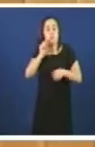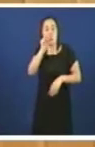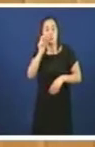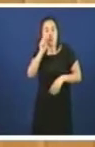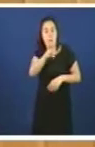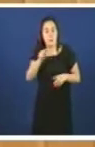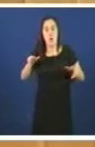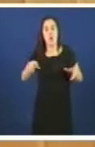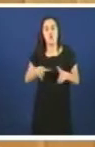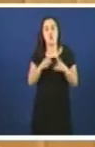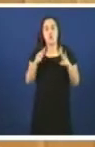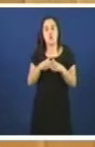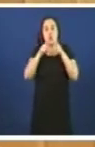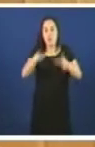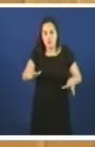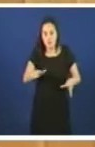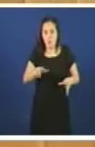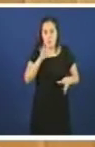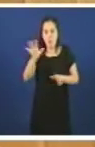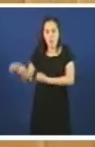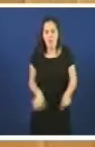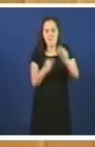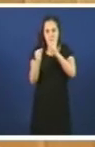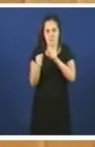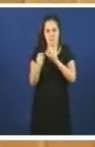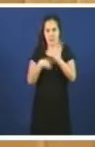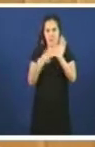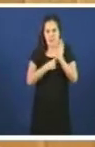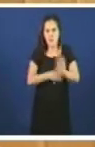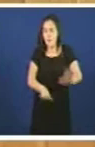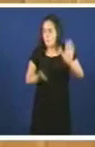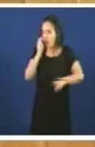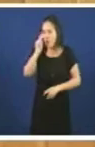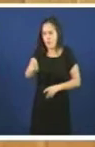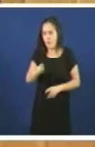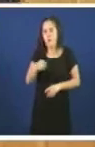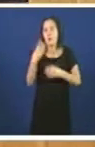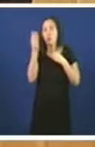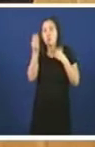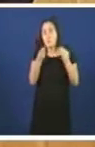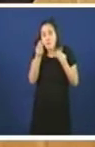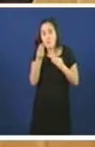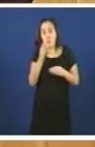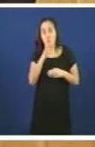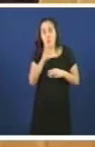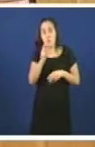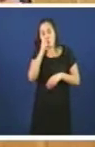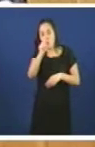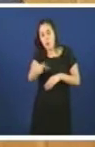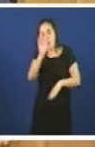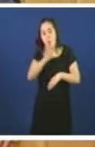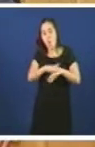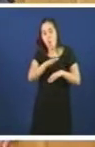pero nin iso xis vale. E non xis vale señor conselleiro nos pensábamos que era por unha cuestión de concesión deste